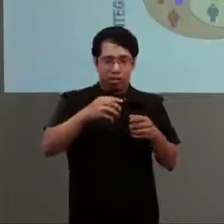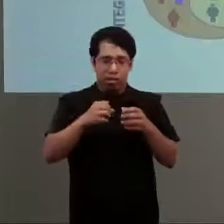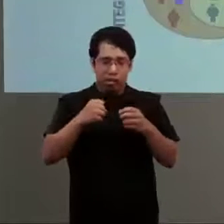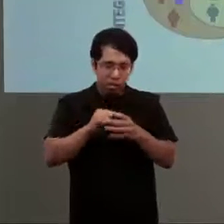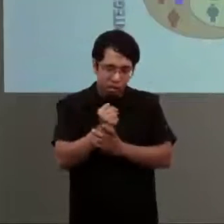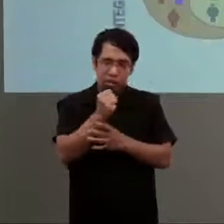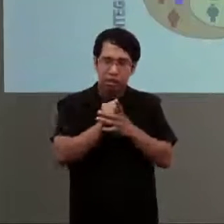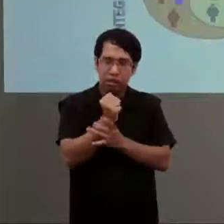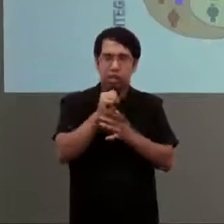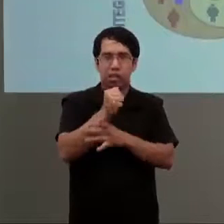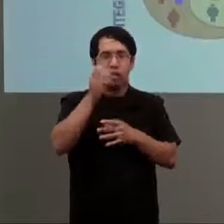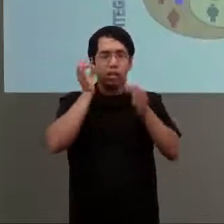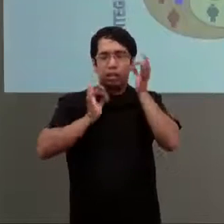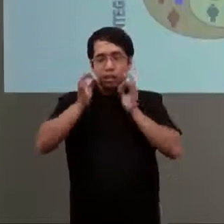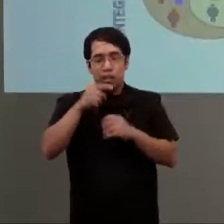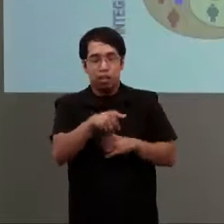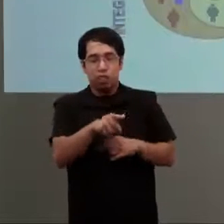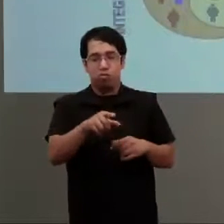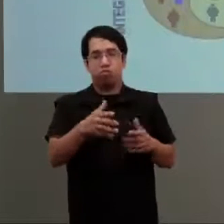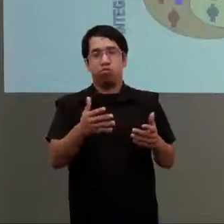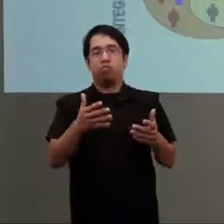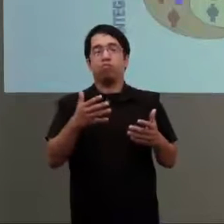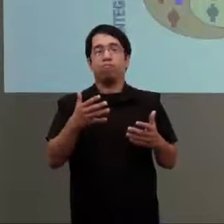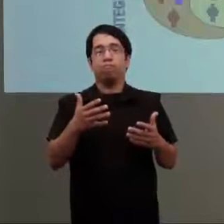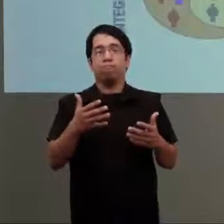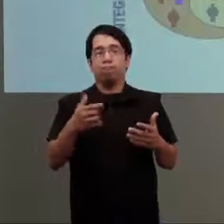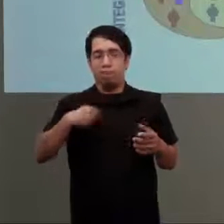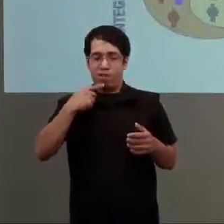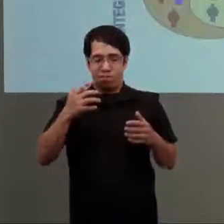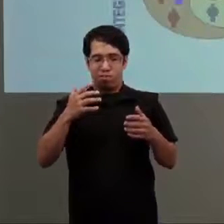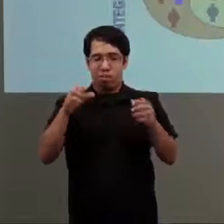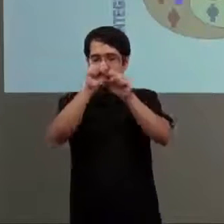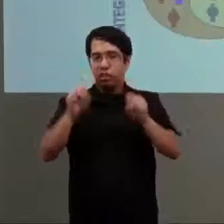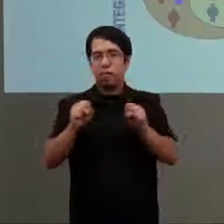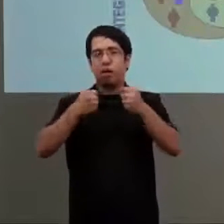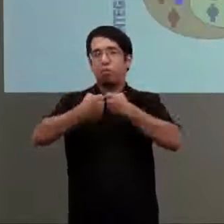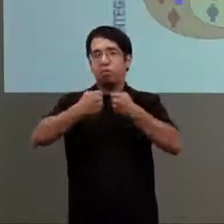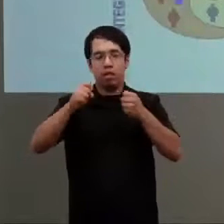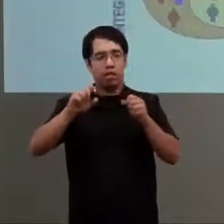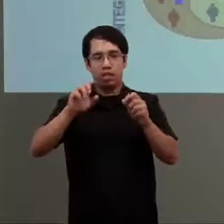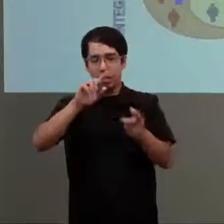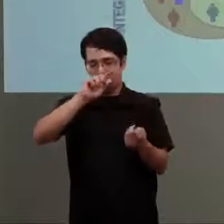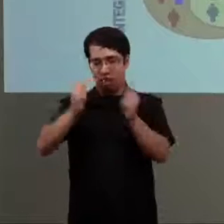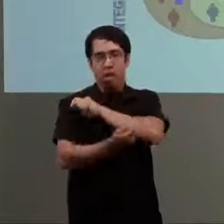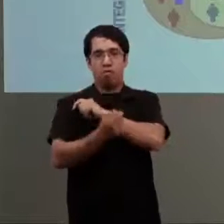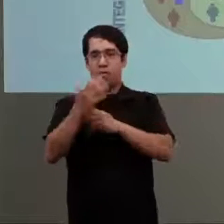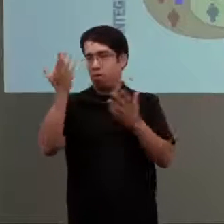Entonces, hay mucho desgaste por parte de otros, pero el sistema no cambia, el sistema sigue con sus